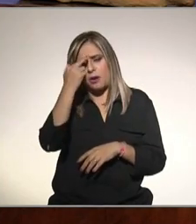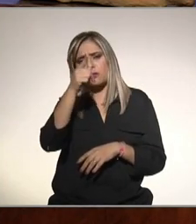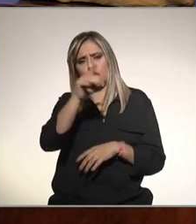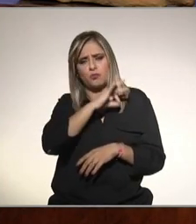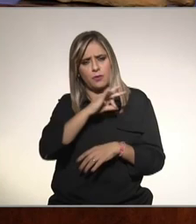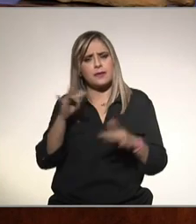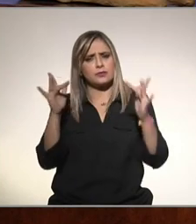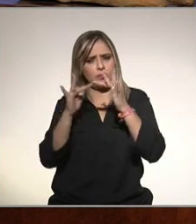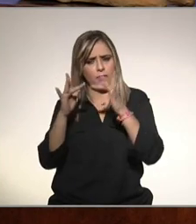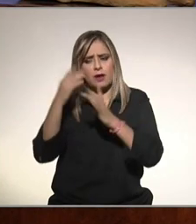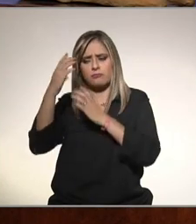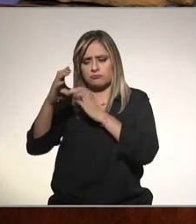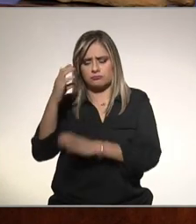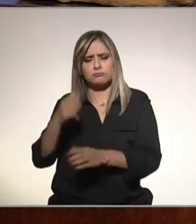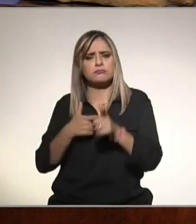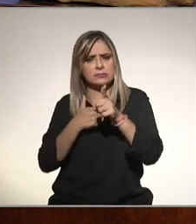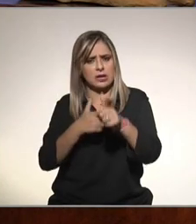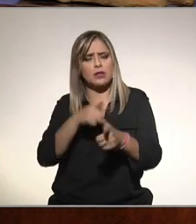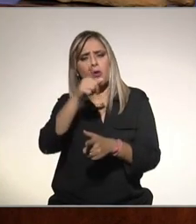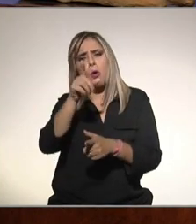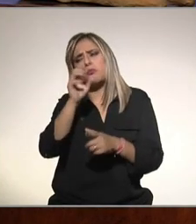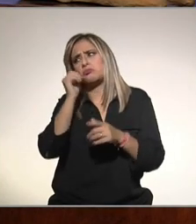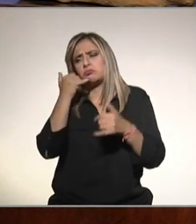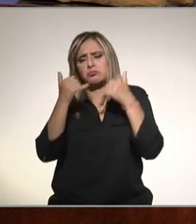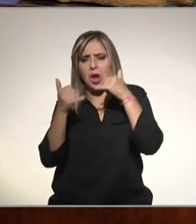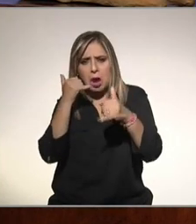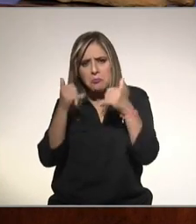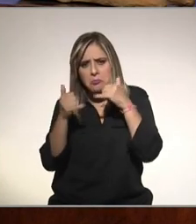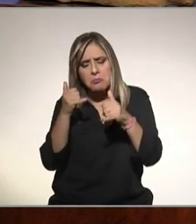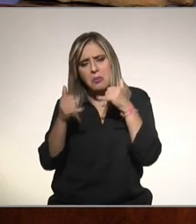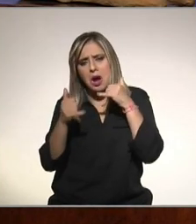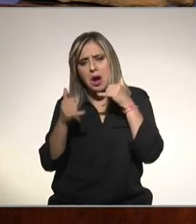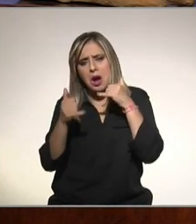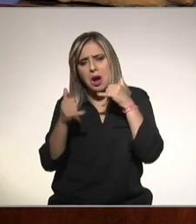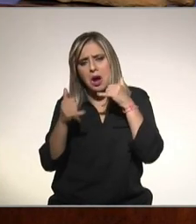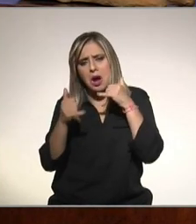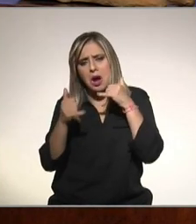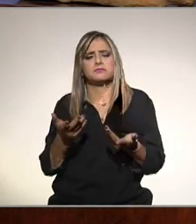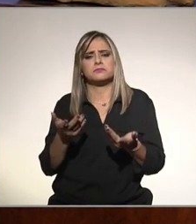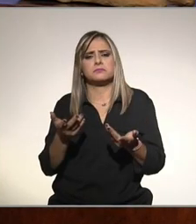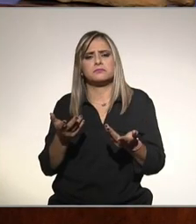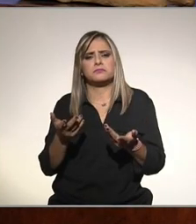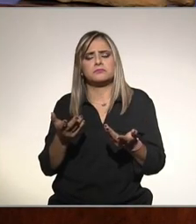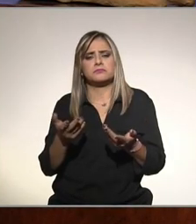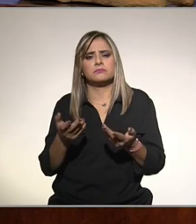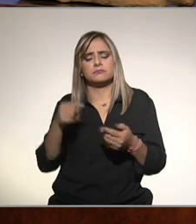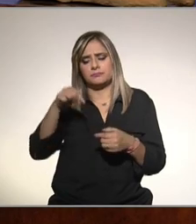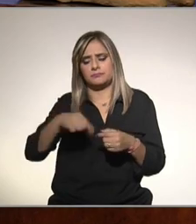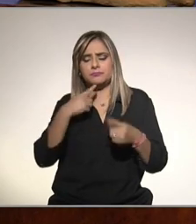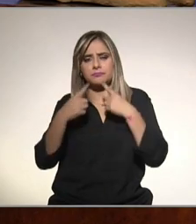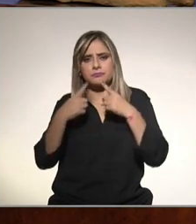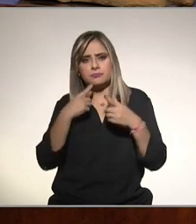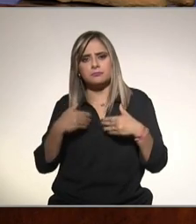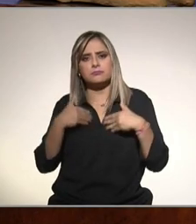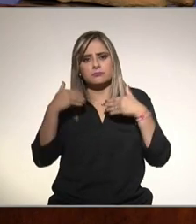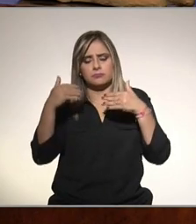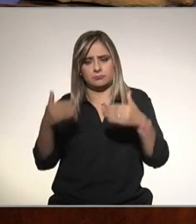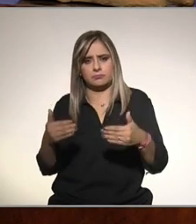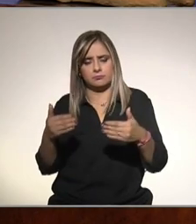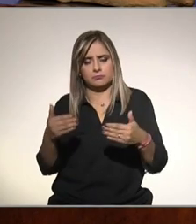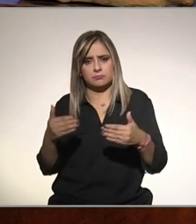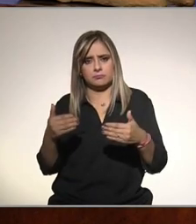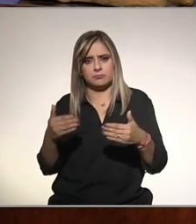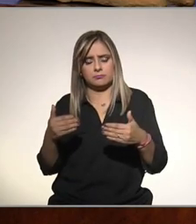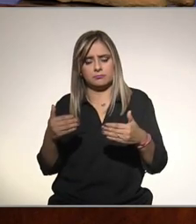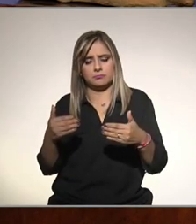nuestras redes sociales y que también pueden llamar por teléfono al centro de contacto con la audiencia y que Diálogos en Confianza también tiene